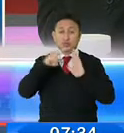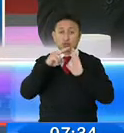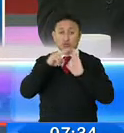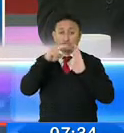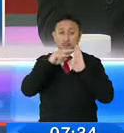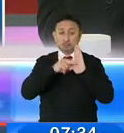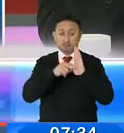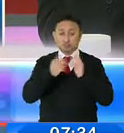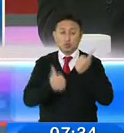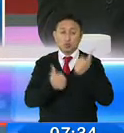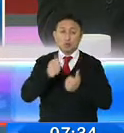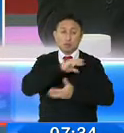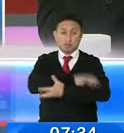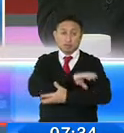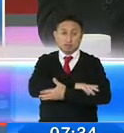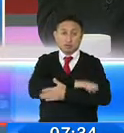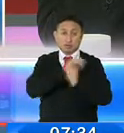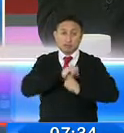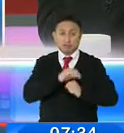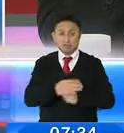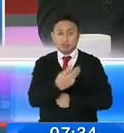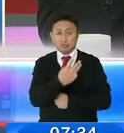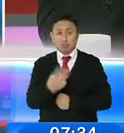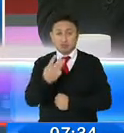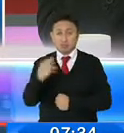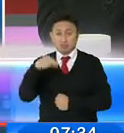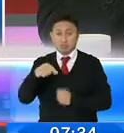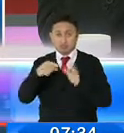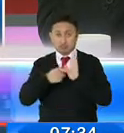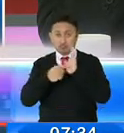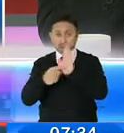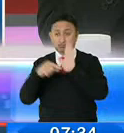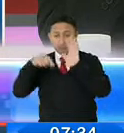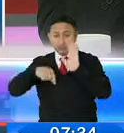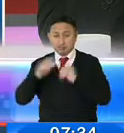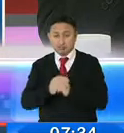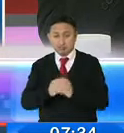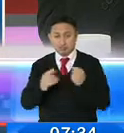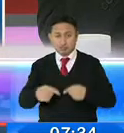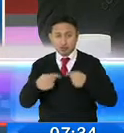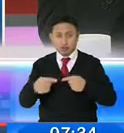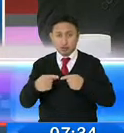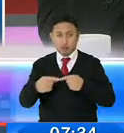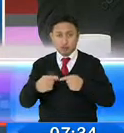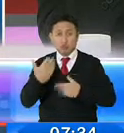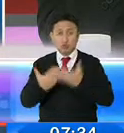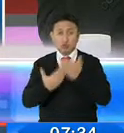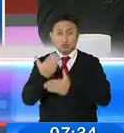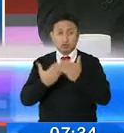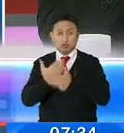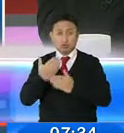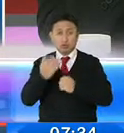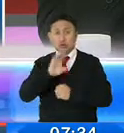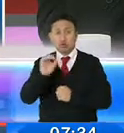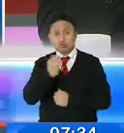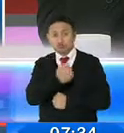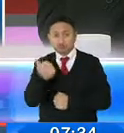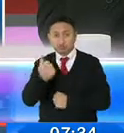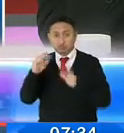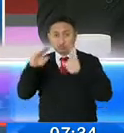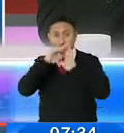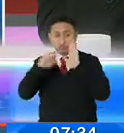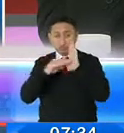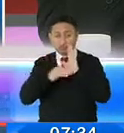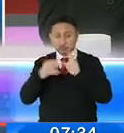las plataformas digitales en la página web y que será actualizado conforme vayamos teniendo diferencias,